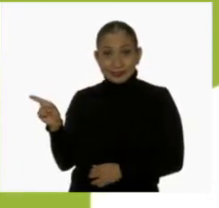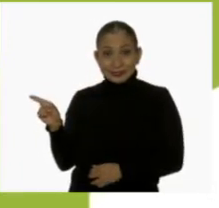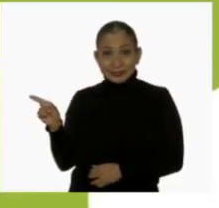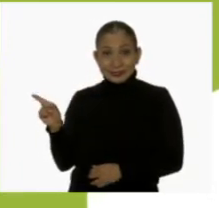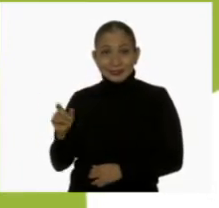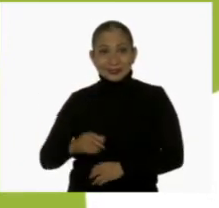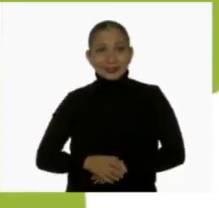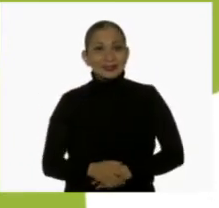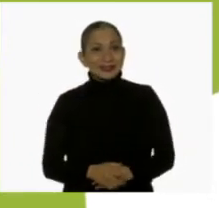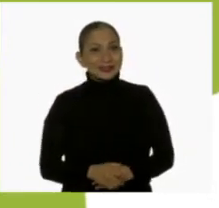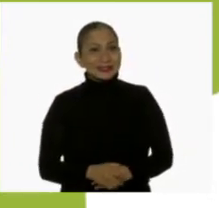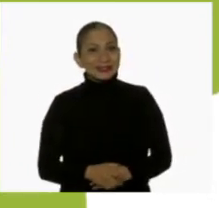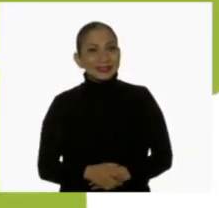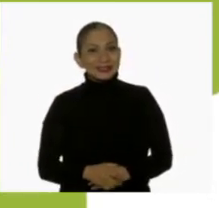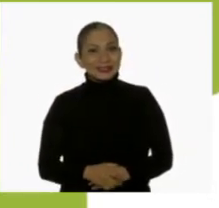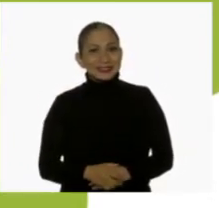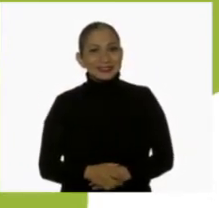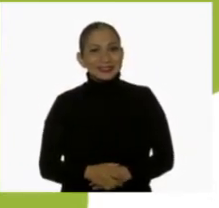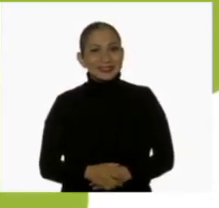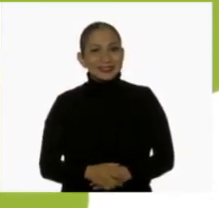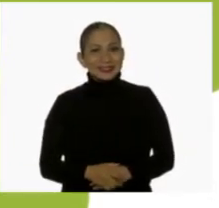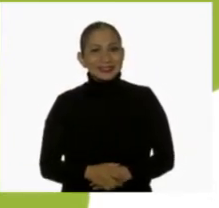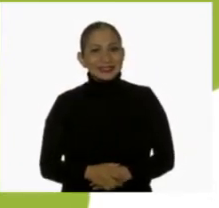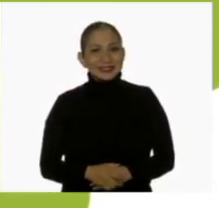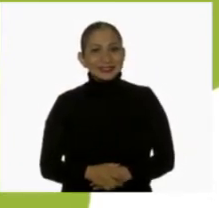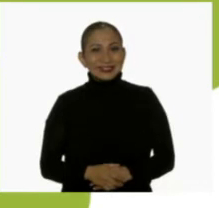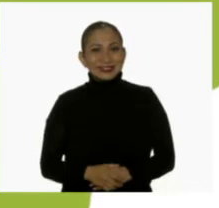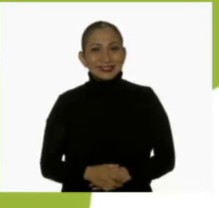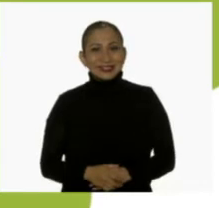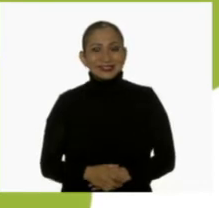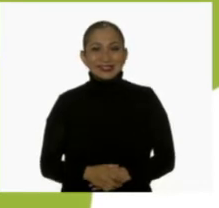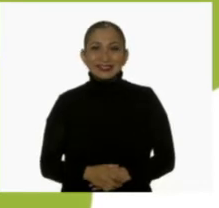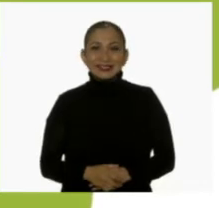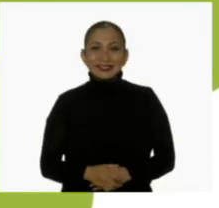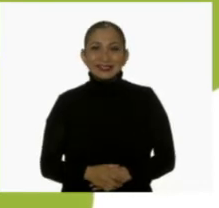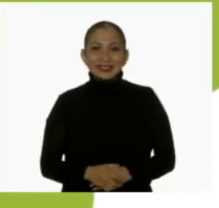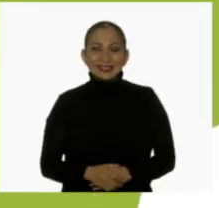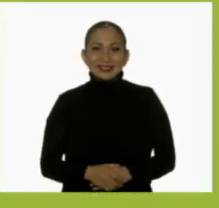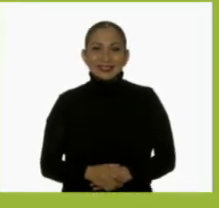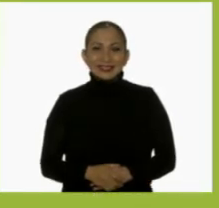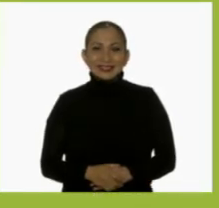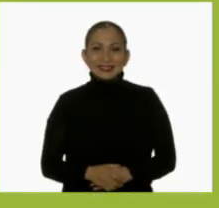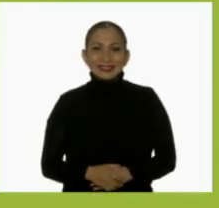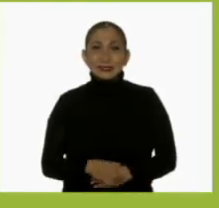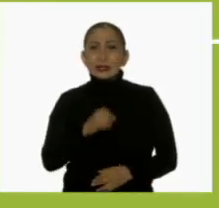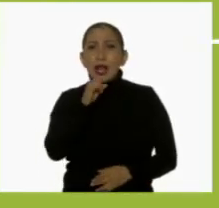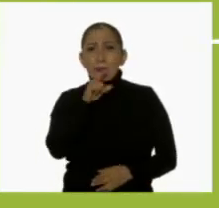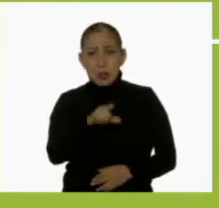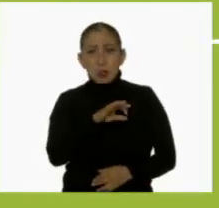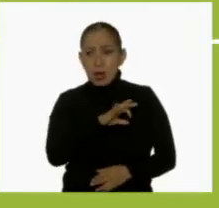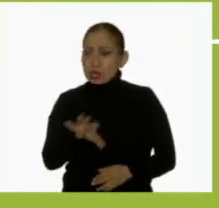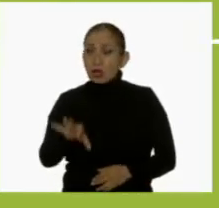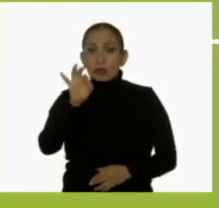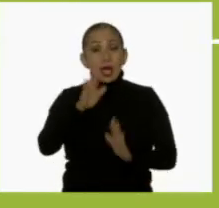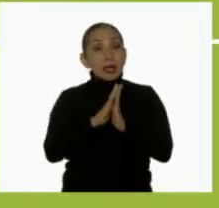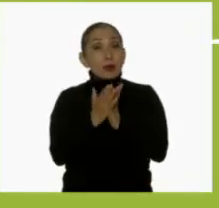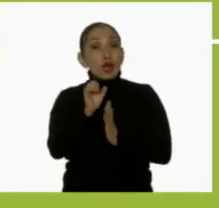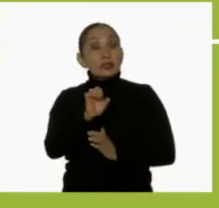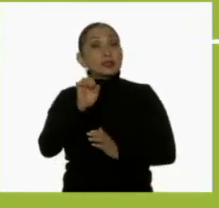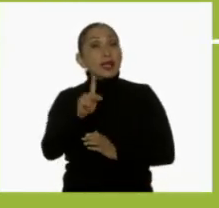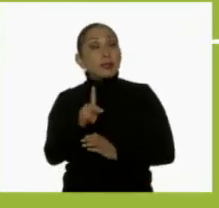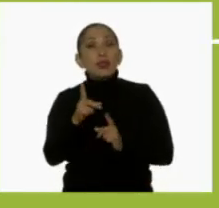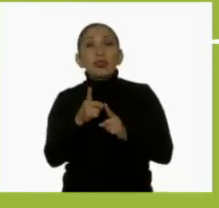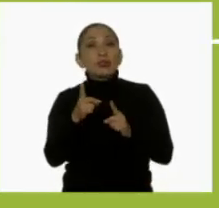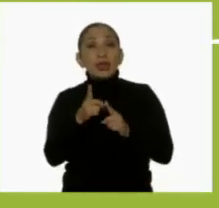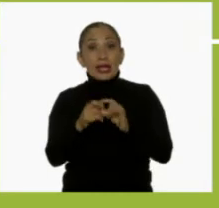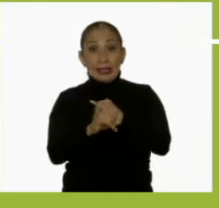-720413. 100 líneas. También puedes encontrar los libros de texto